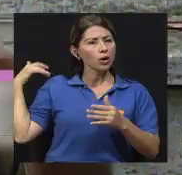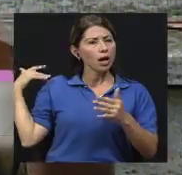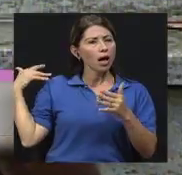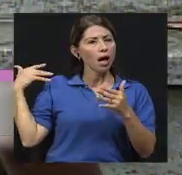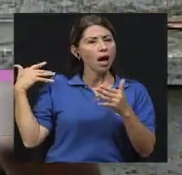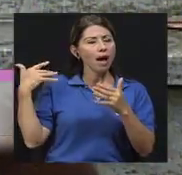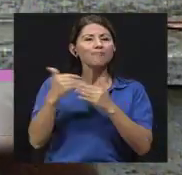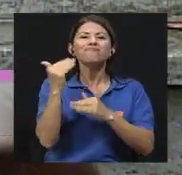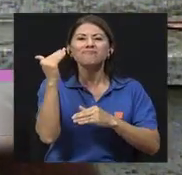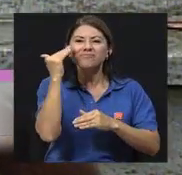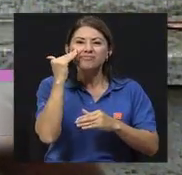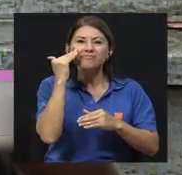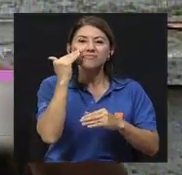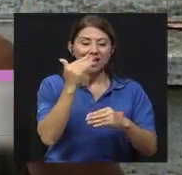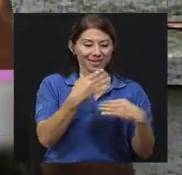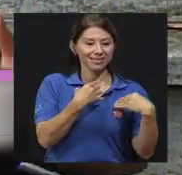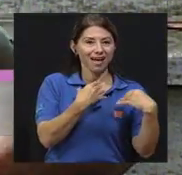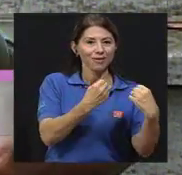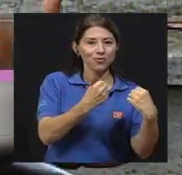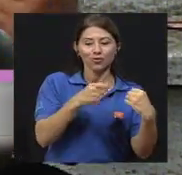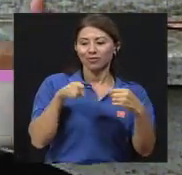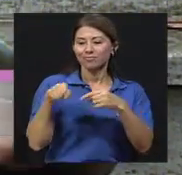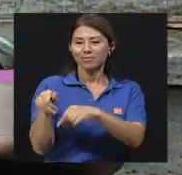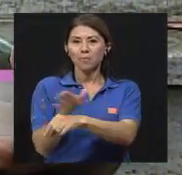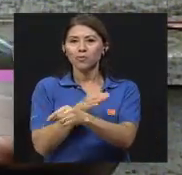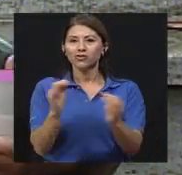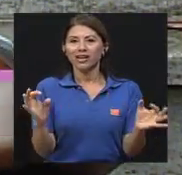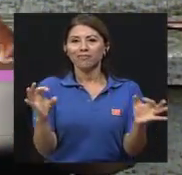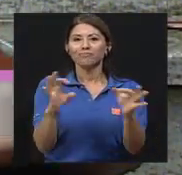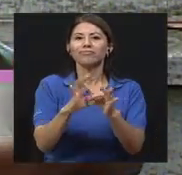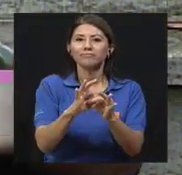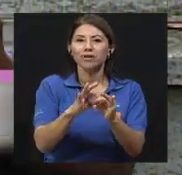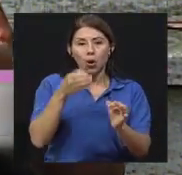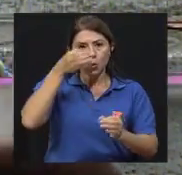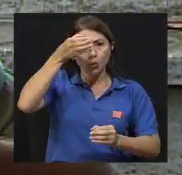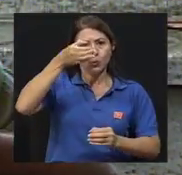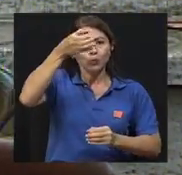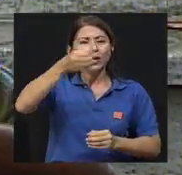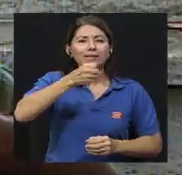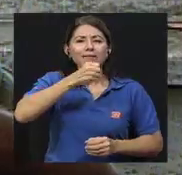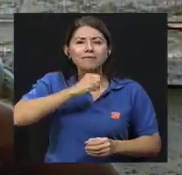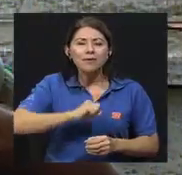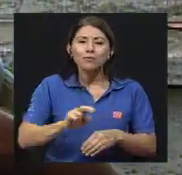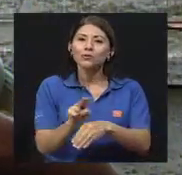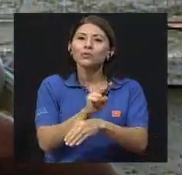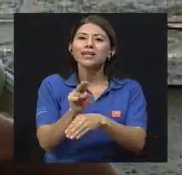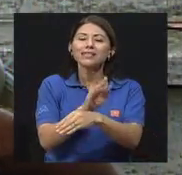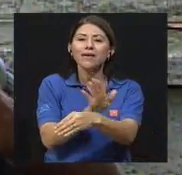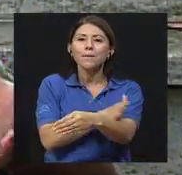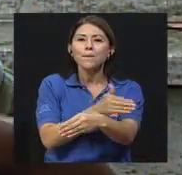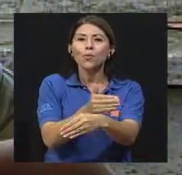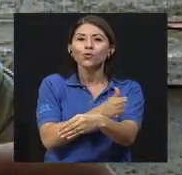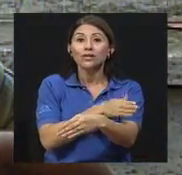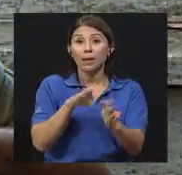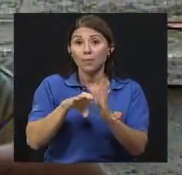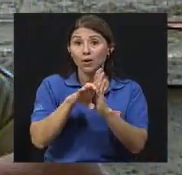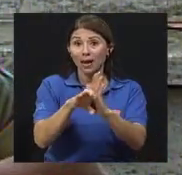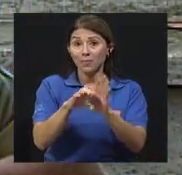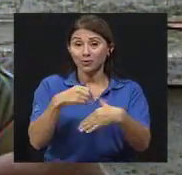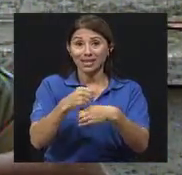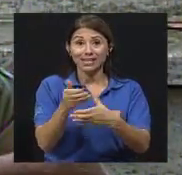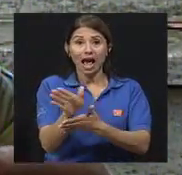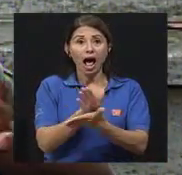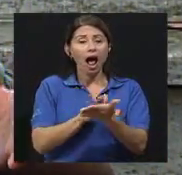ha estado presente. Digo, desde las culturas antiguas utilizaban la música, por ejemplo, en los rituales de